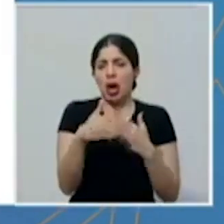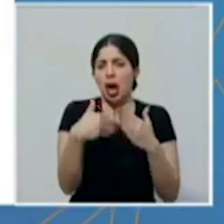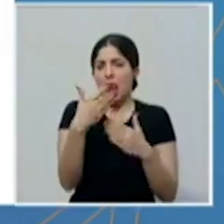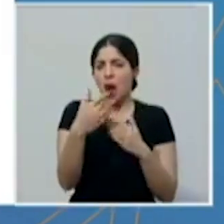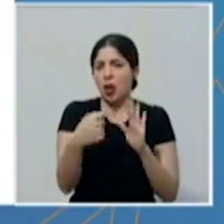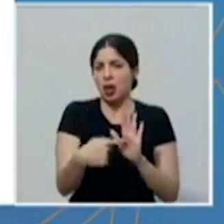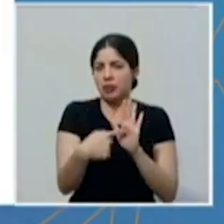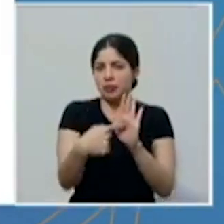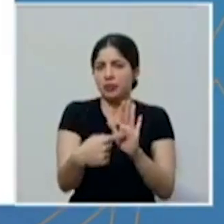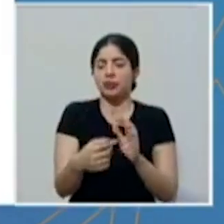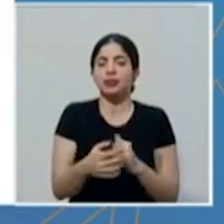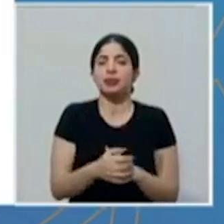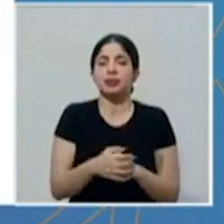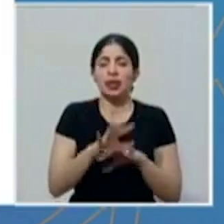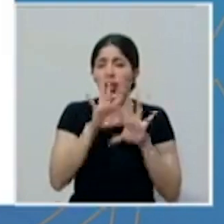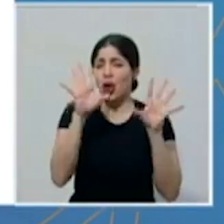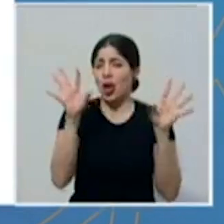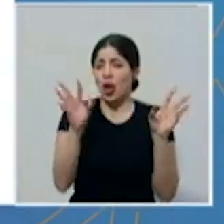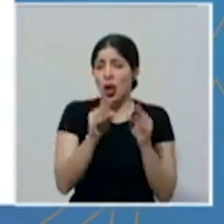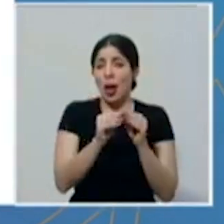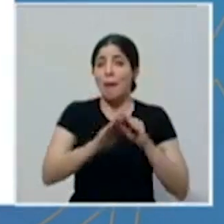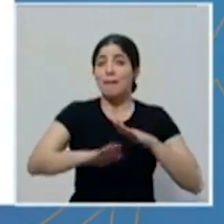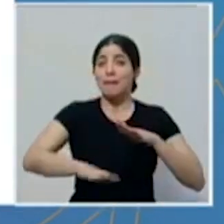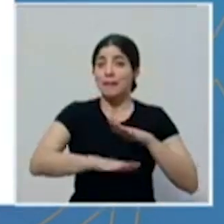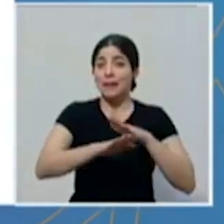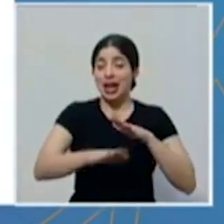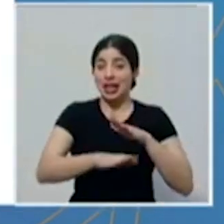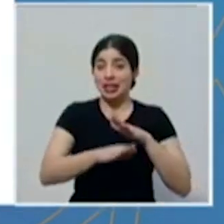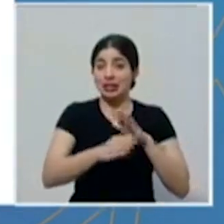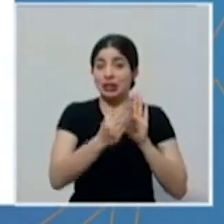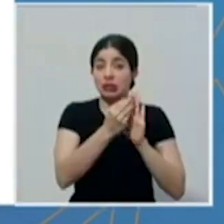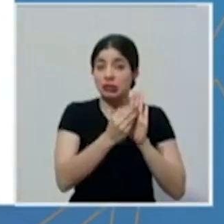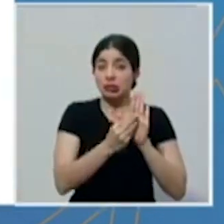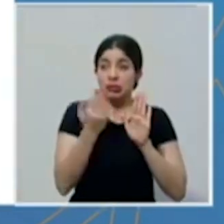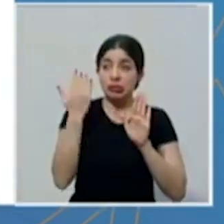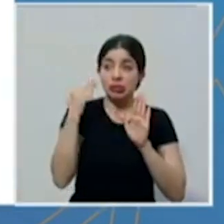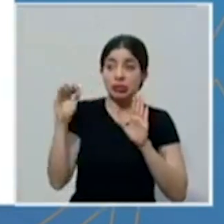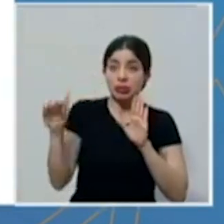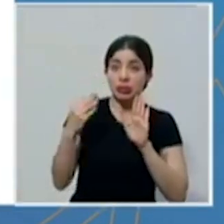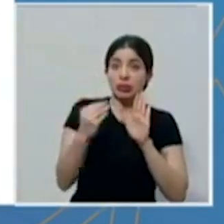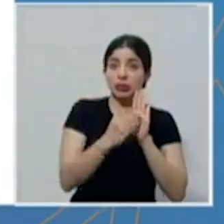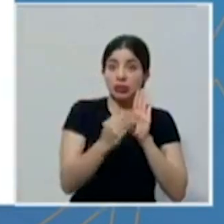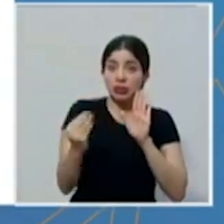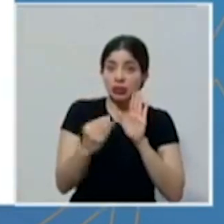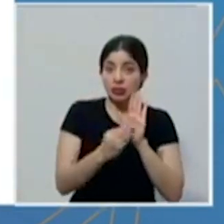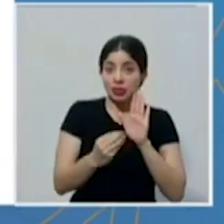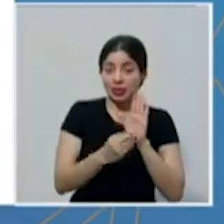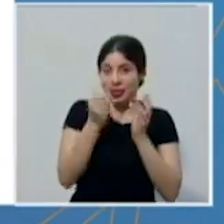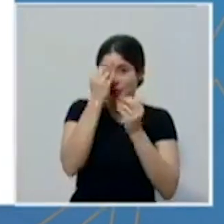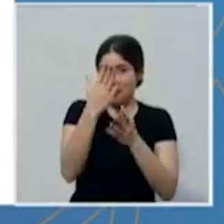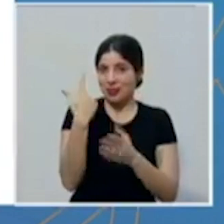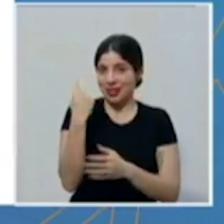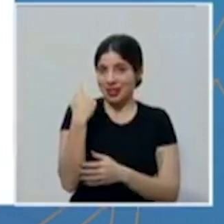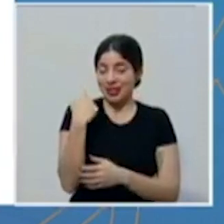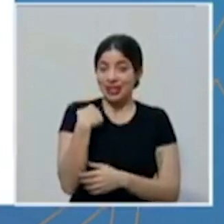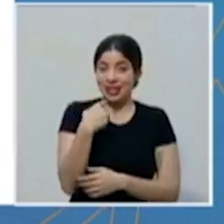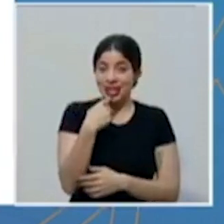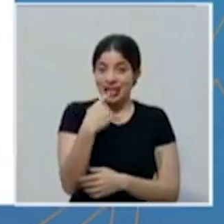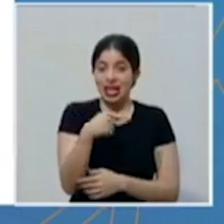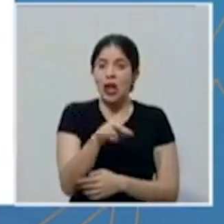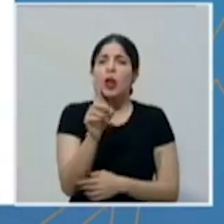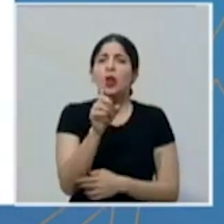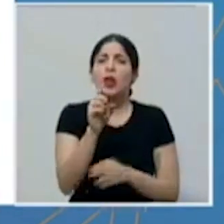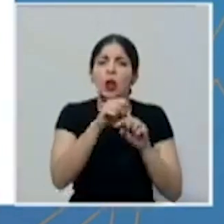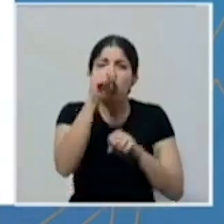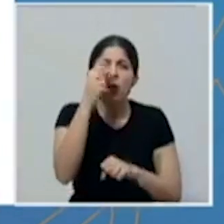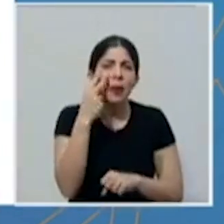vamos a indicar, toda esa base de registro con toda esta información que acabo de comentar la pueden encontrar en